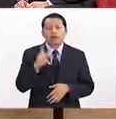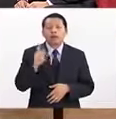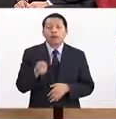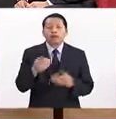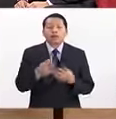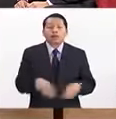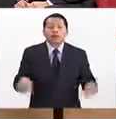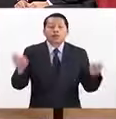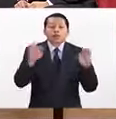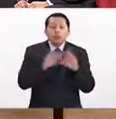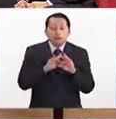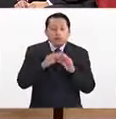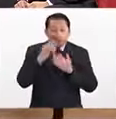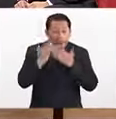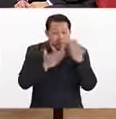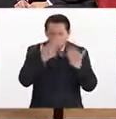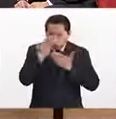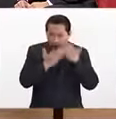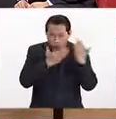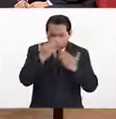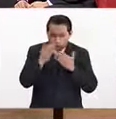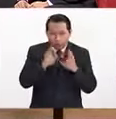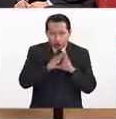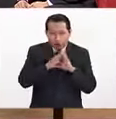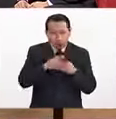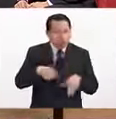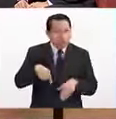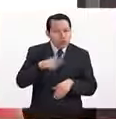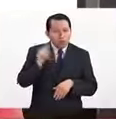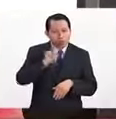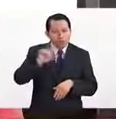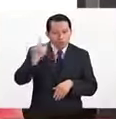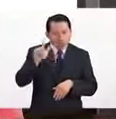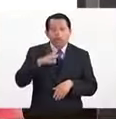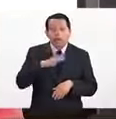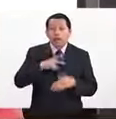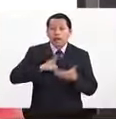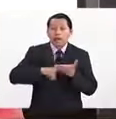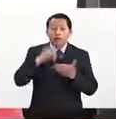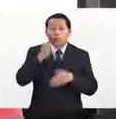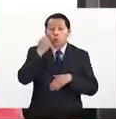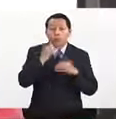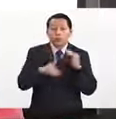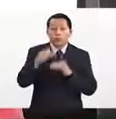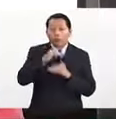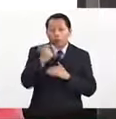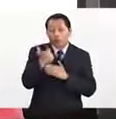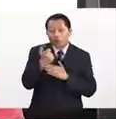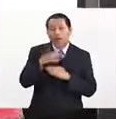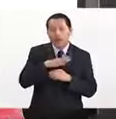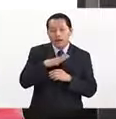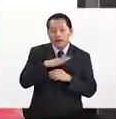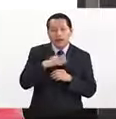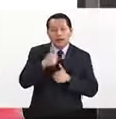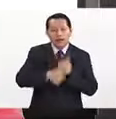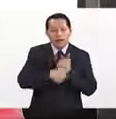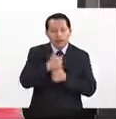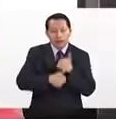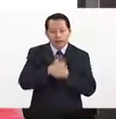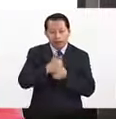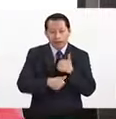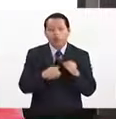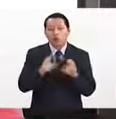importante el estudio. Como todos los profesionales en la Escuela Superior de Economía, ofrecemos la carrera en